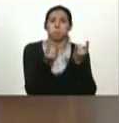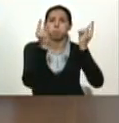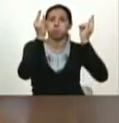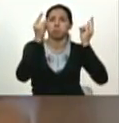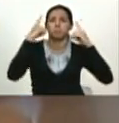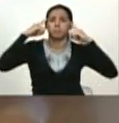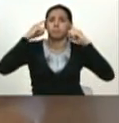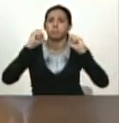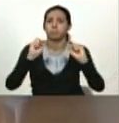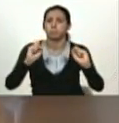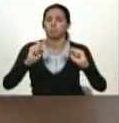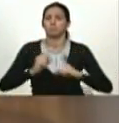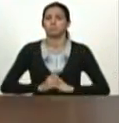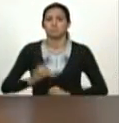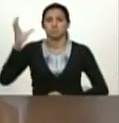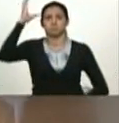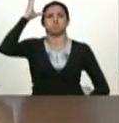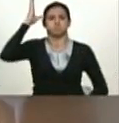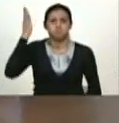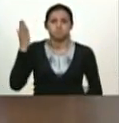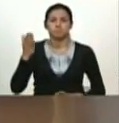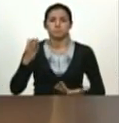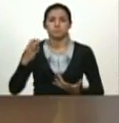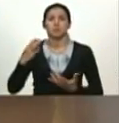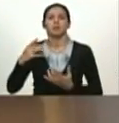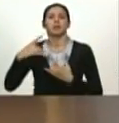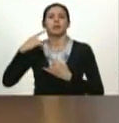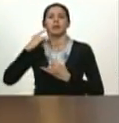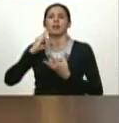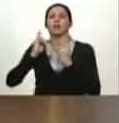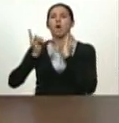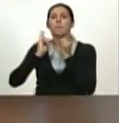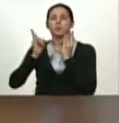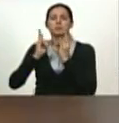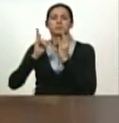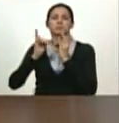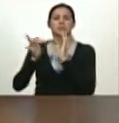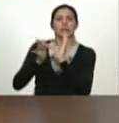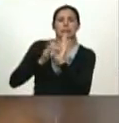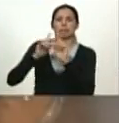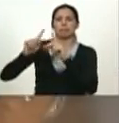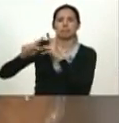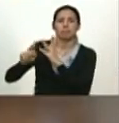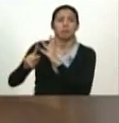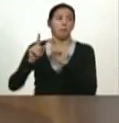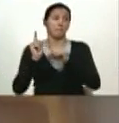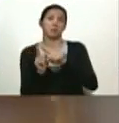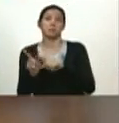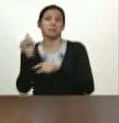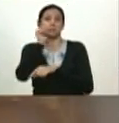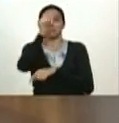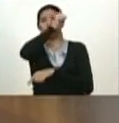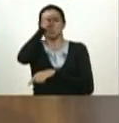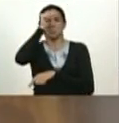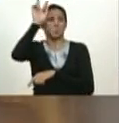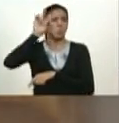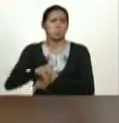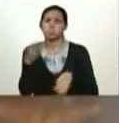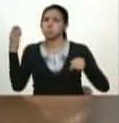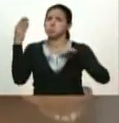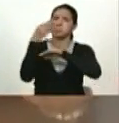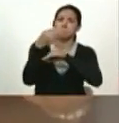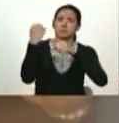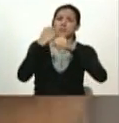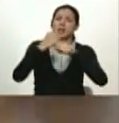expertos son unos cerebros pues en las comunicaciones y entonces se van los fines de semana a la tierra a sembrar en el plan Carahota y ya tienen los